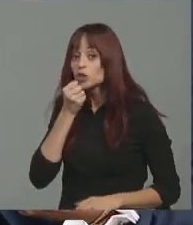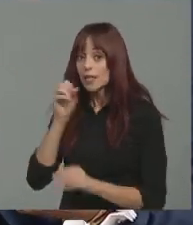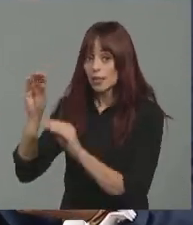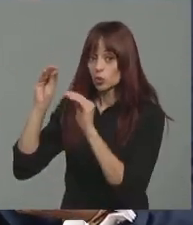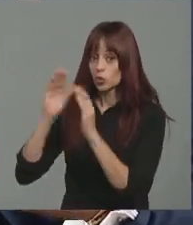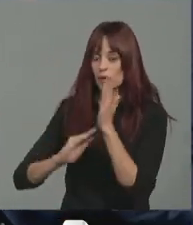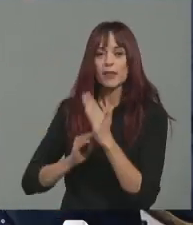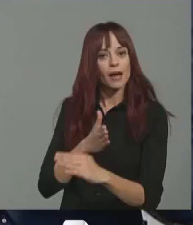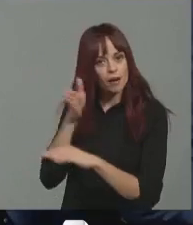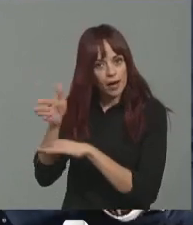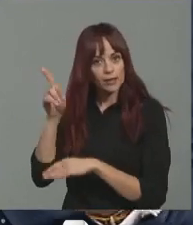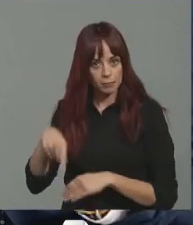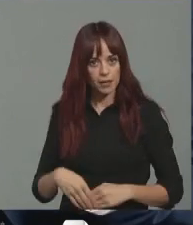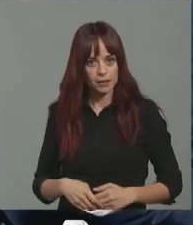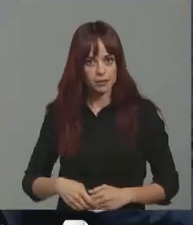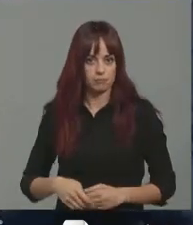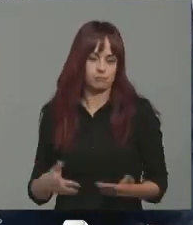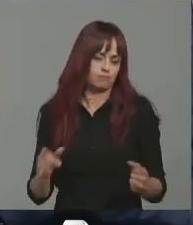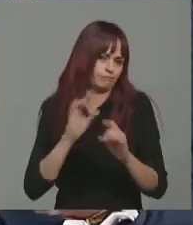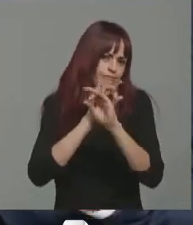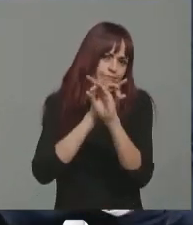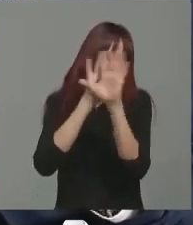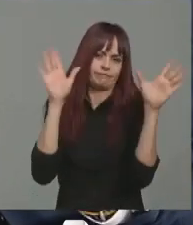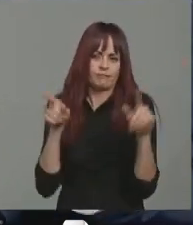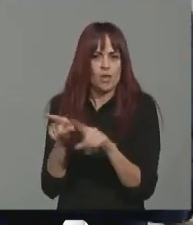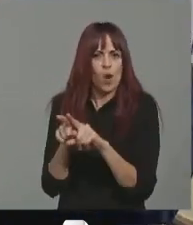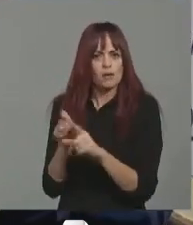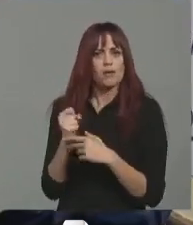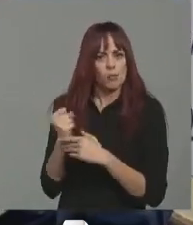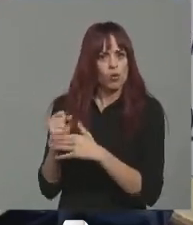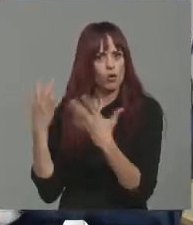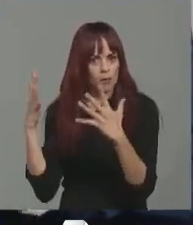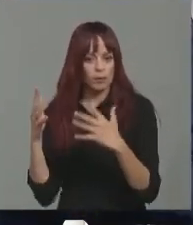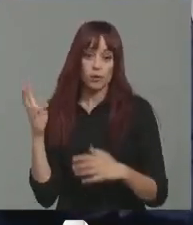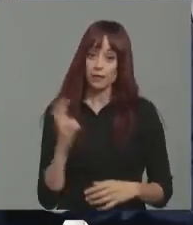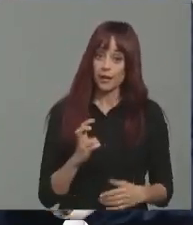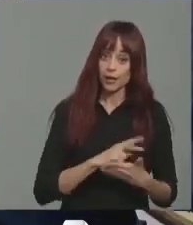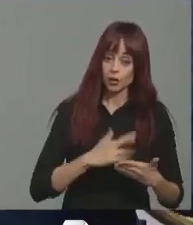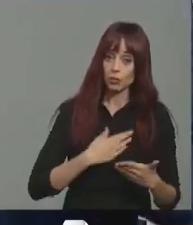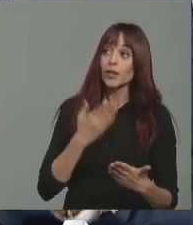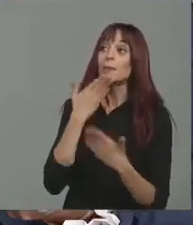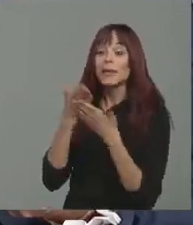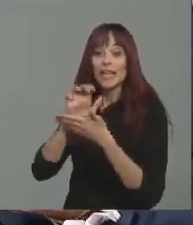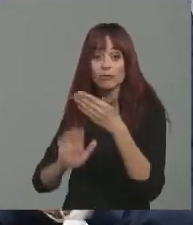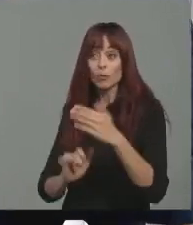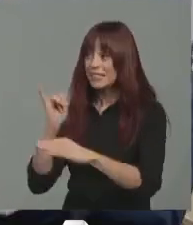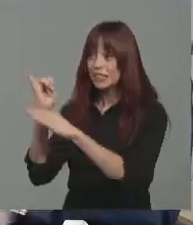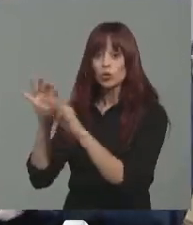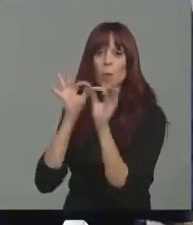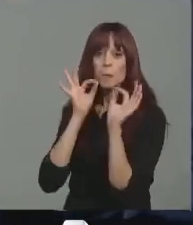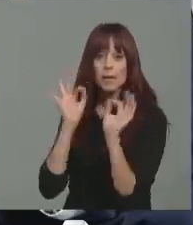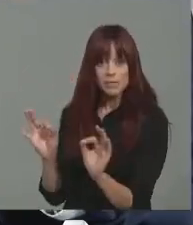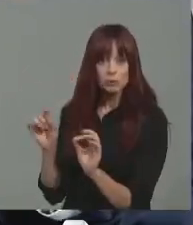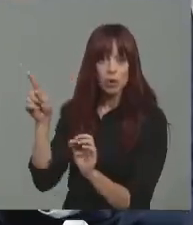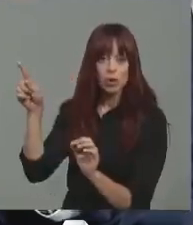de la comunidad valenciana y que, por supuesto, ha aplaudido. Sin embargo, vamos a la región de Murcia, pedimos el informe al mismo instituto y